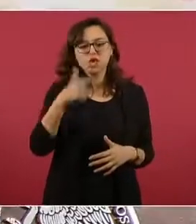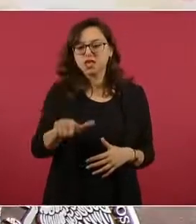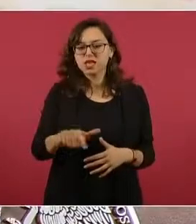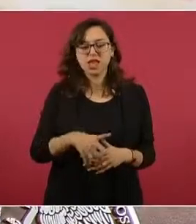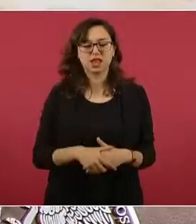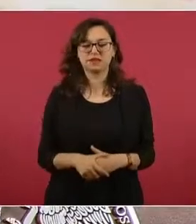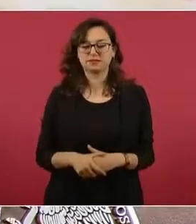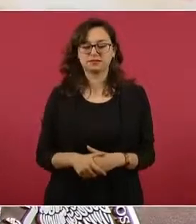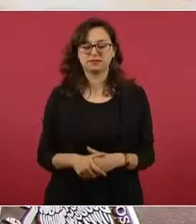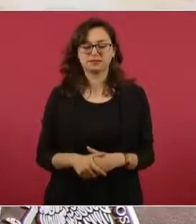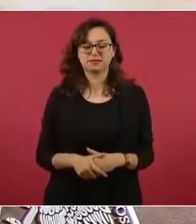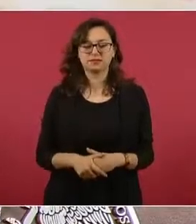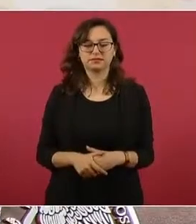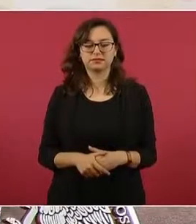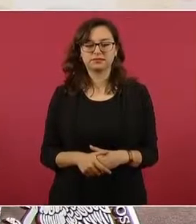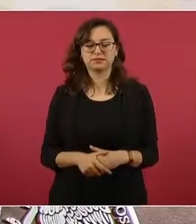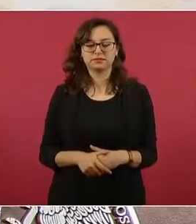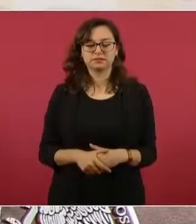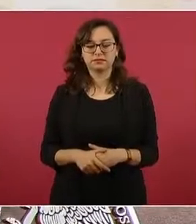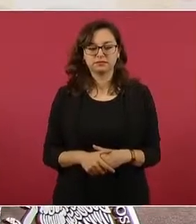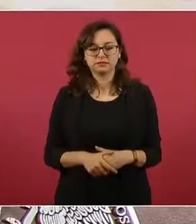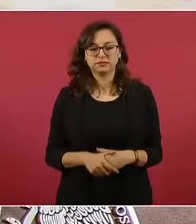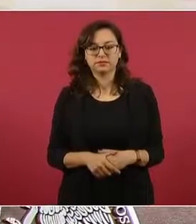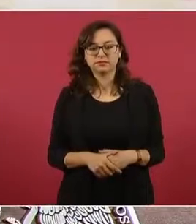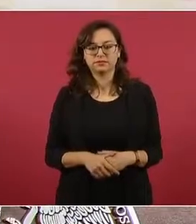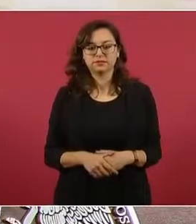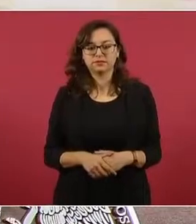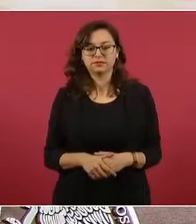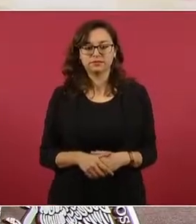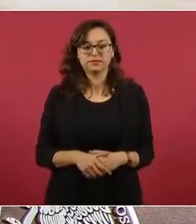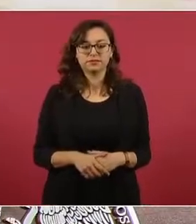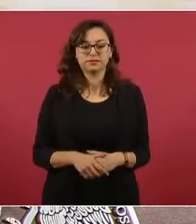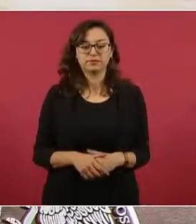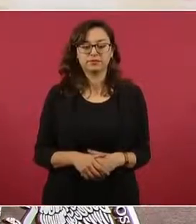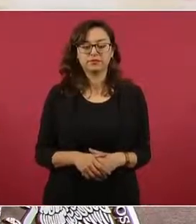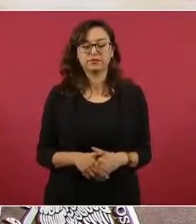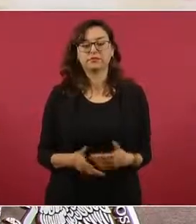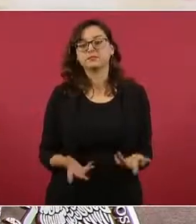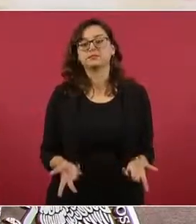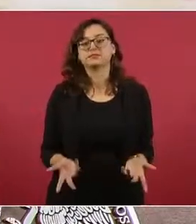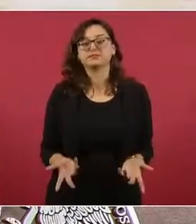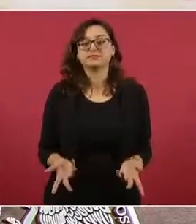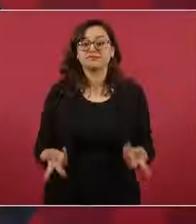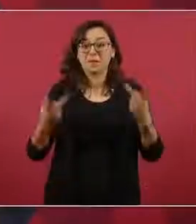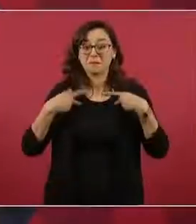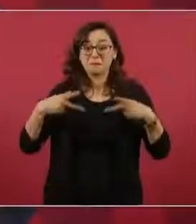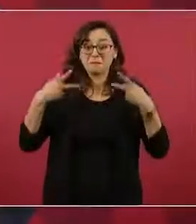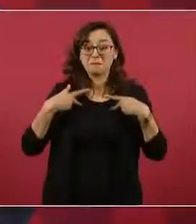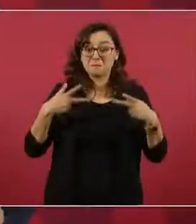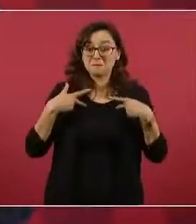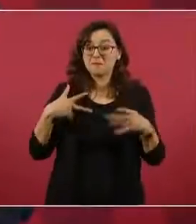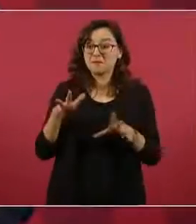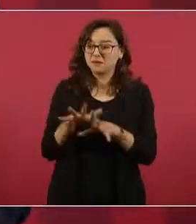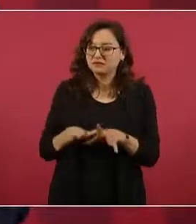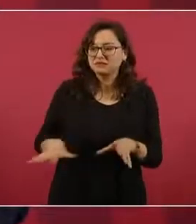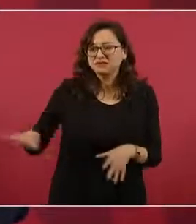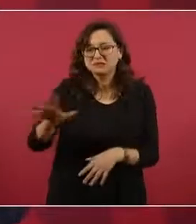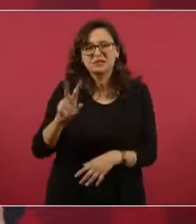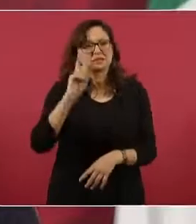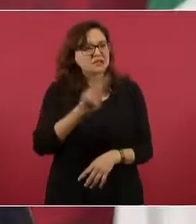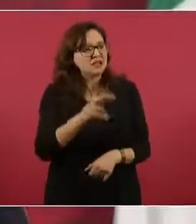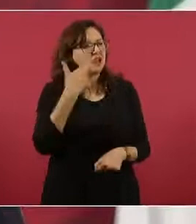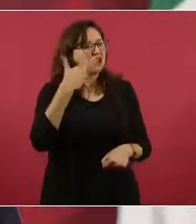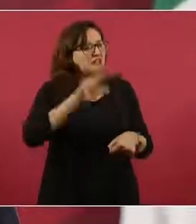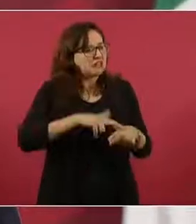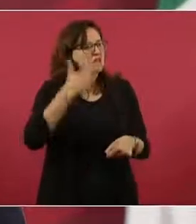pueblo se cansa de tanta